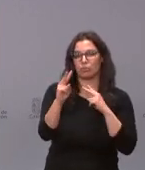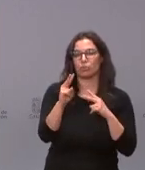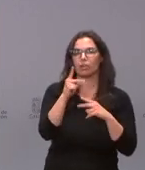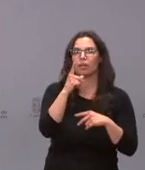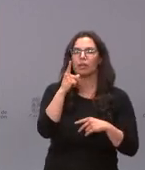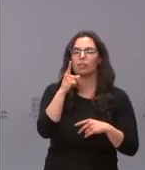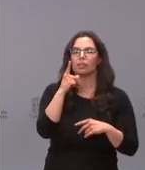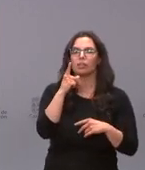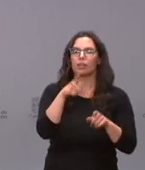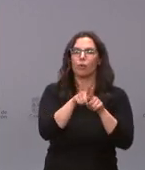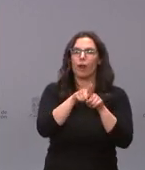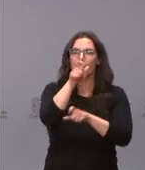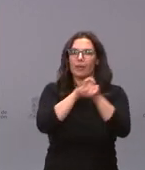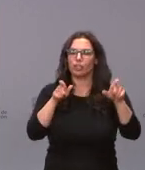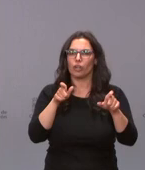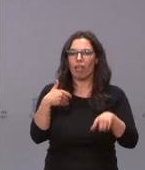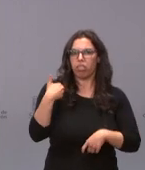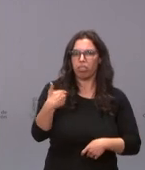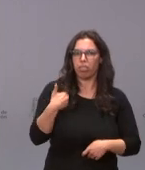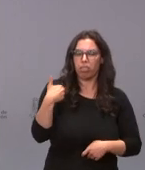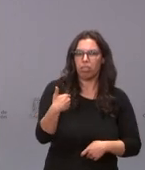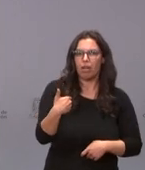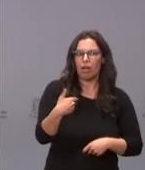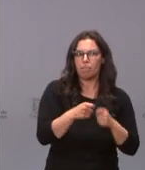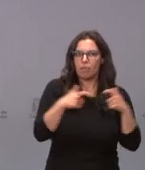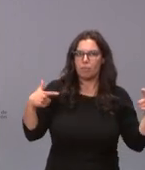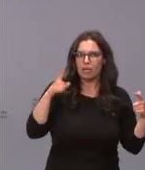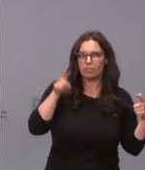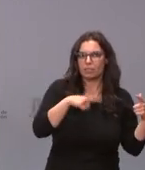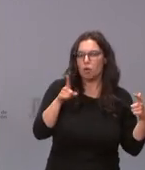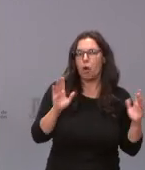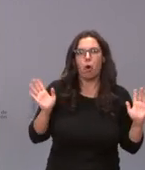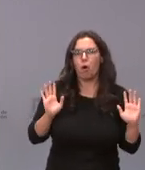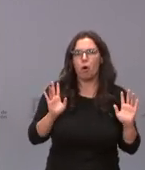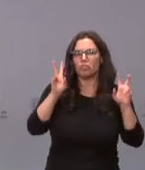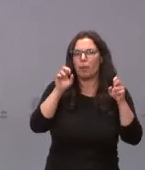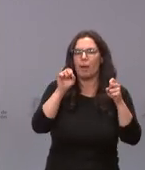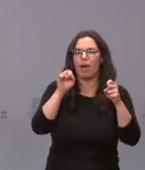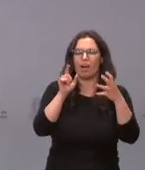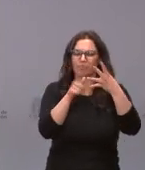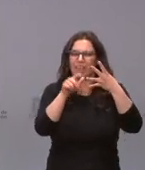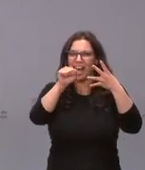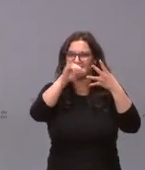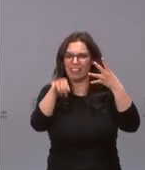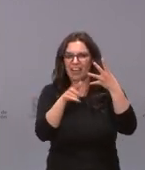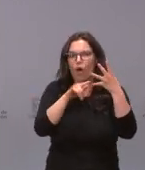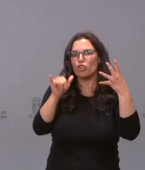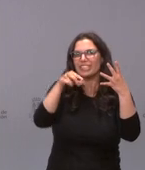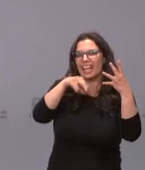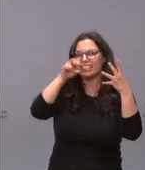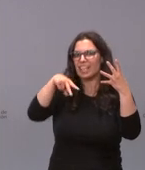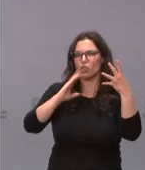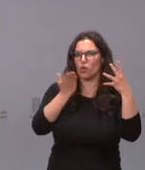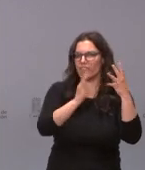aumento en el rechazo o no se ha notado a raíz de esas informaciones sobre AstraZeneca y Janssen y ya ha habido